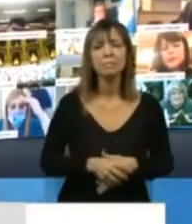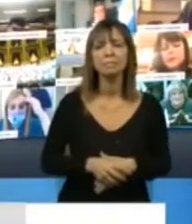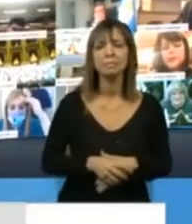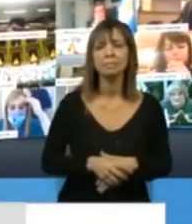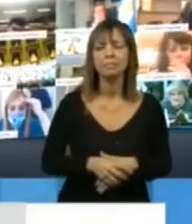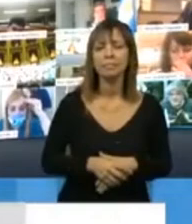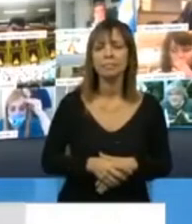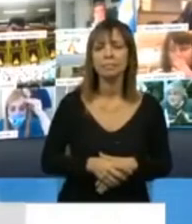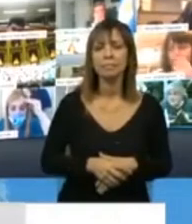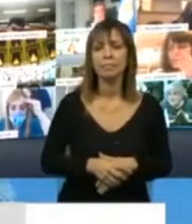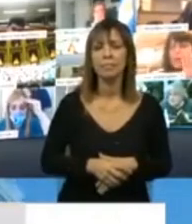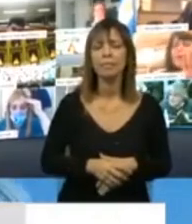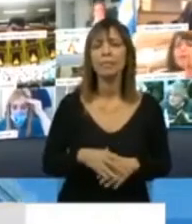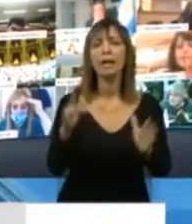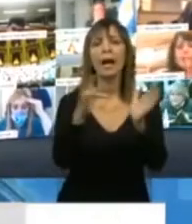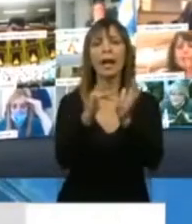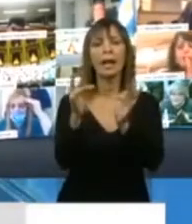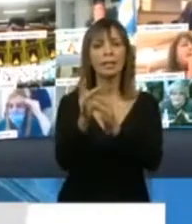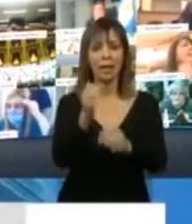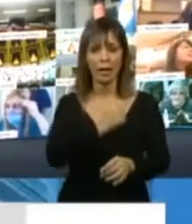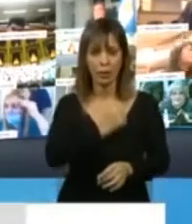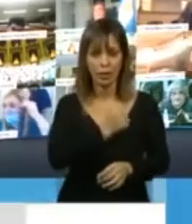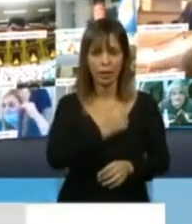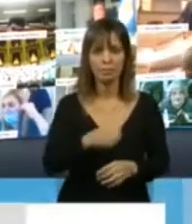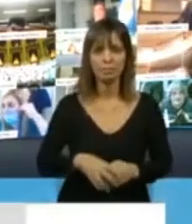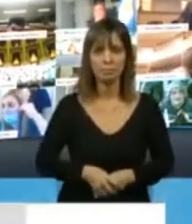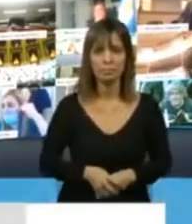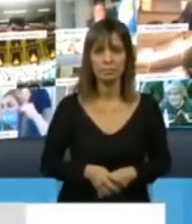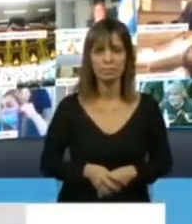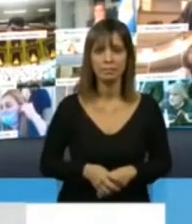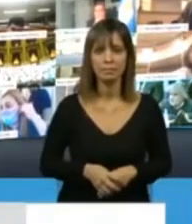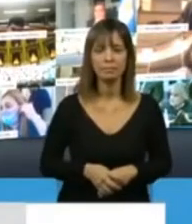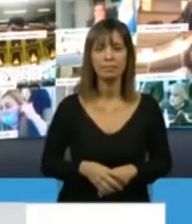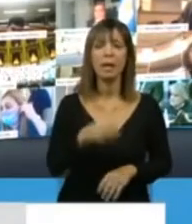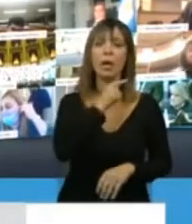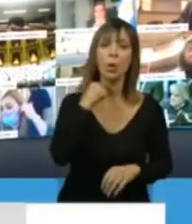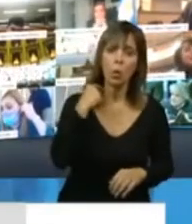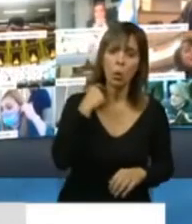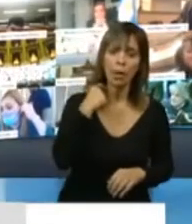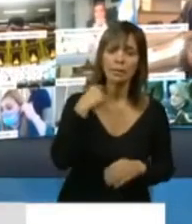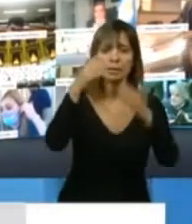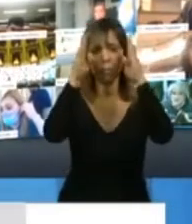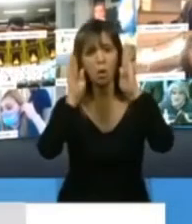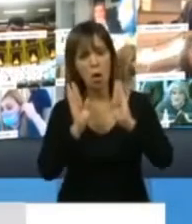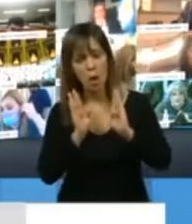a la Iglesia Católica, a nuestros curas, a nuestras monjas,